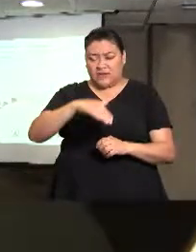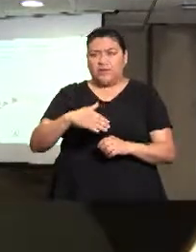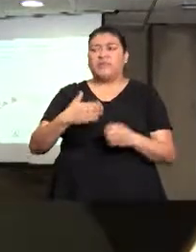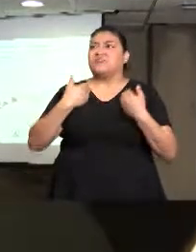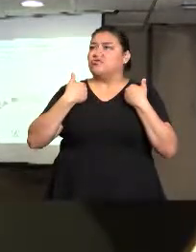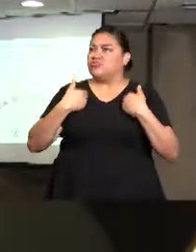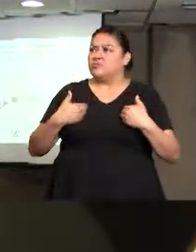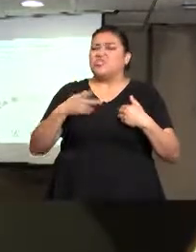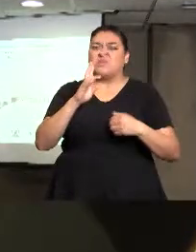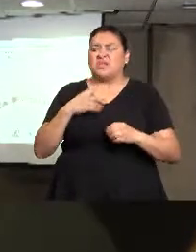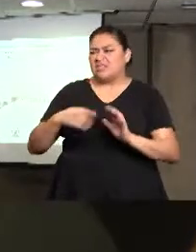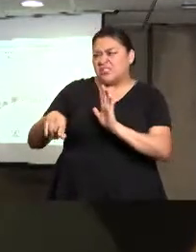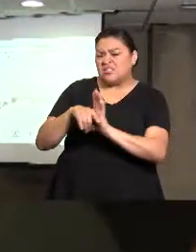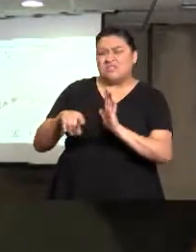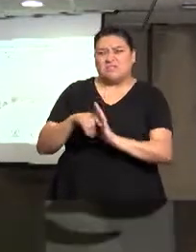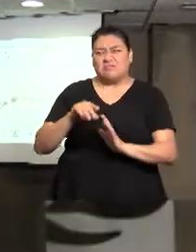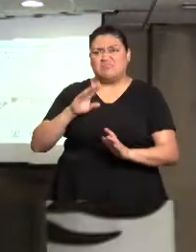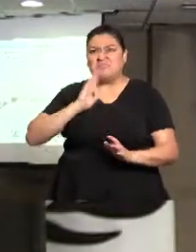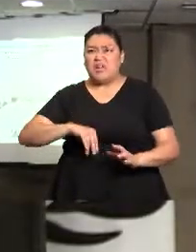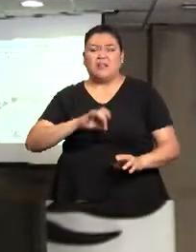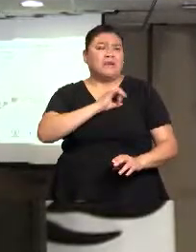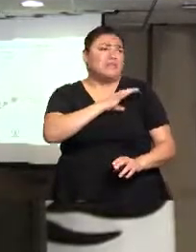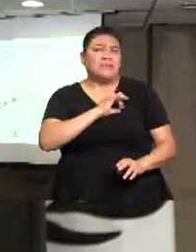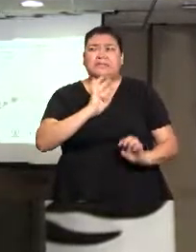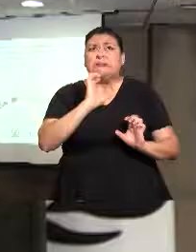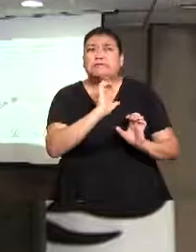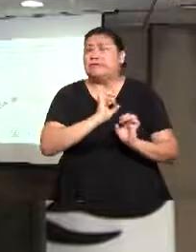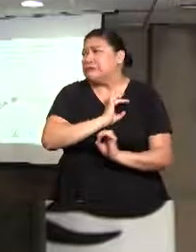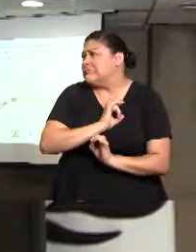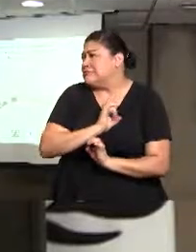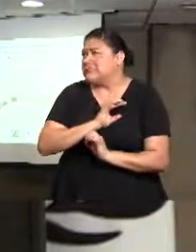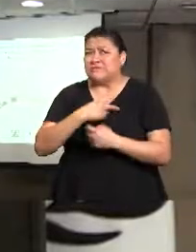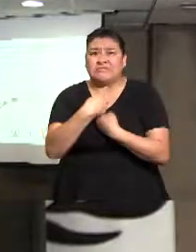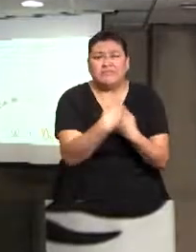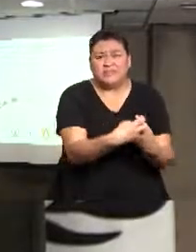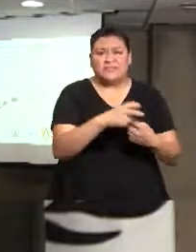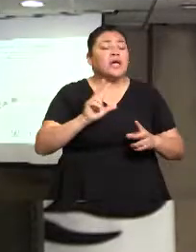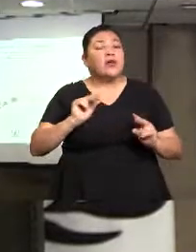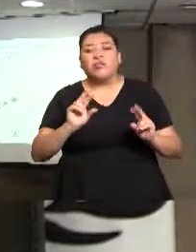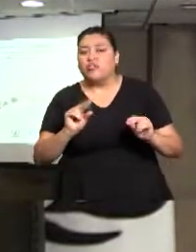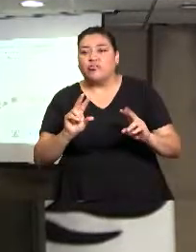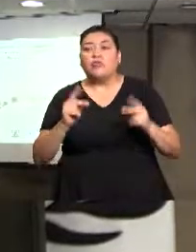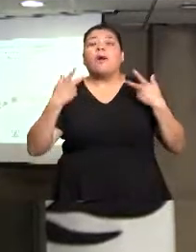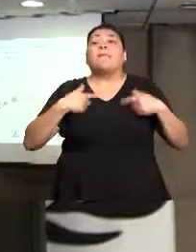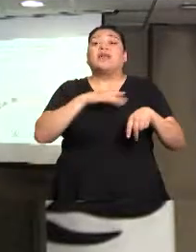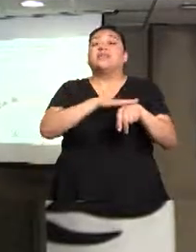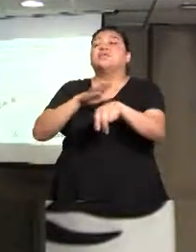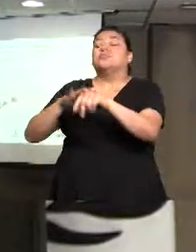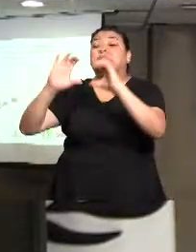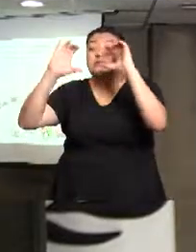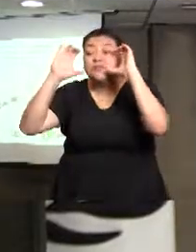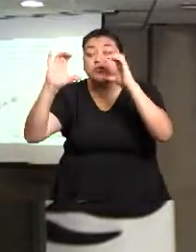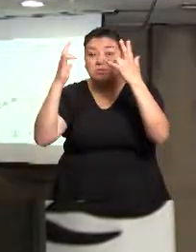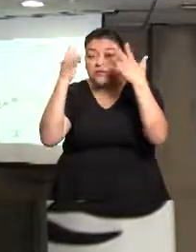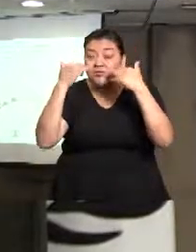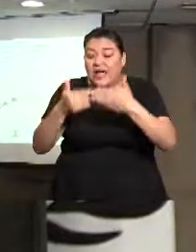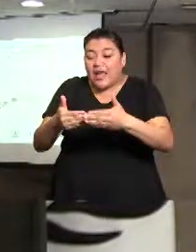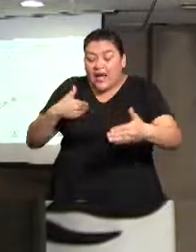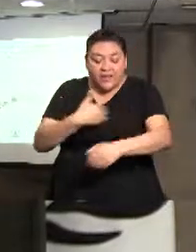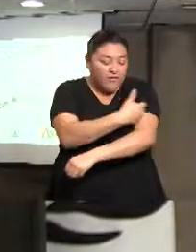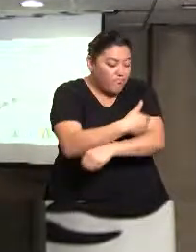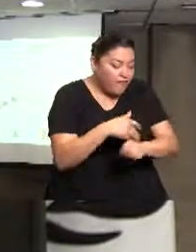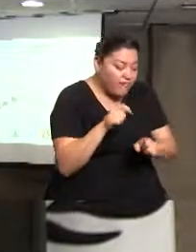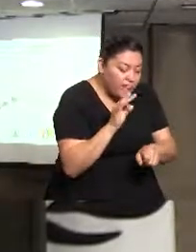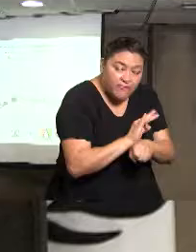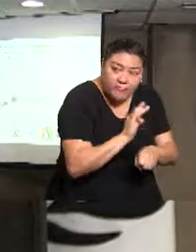negativa o una postura de miedo. Lo que queremos es que la gente se acerque, que la gente vea que es algo que puede prevenirse desde las familias,